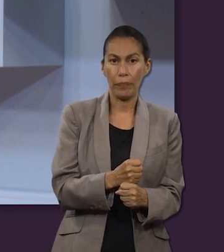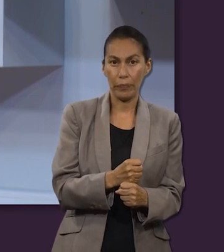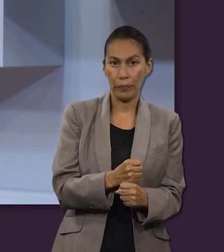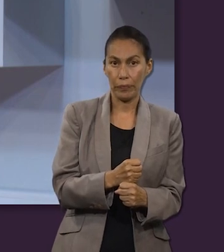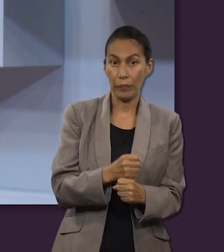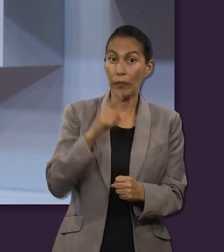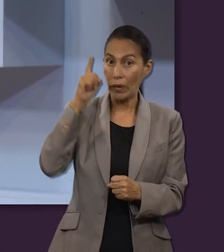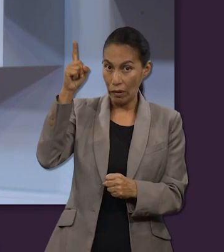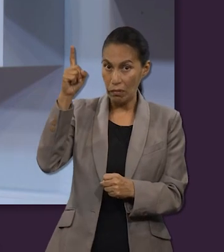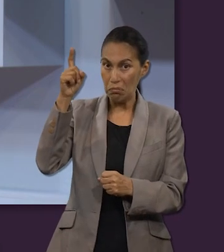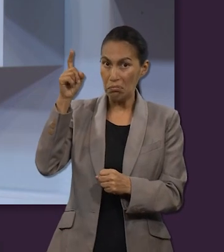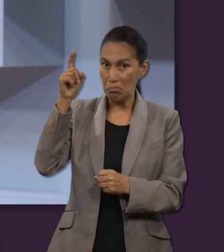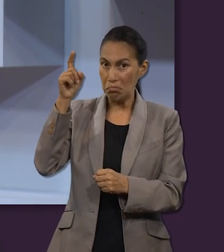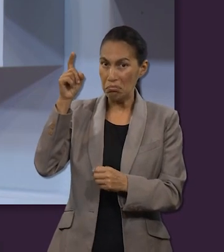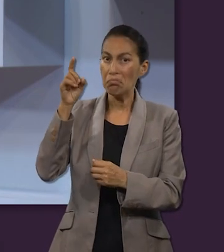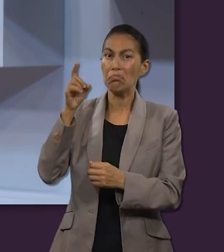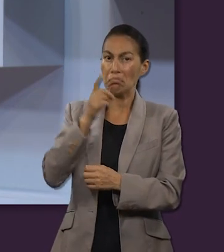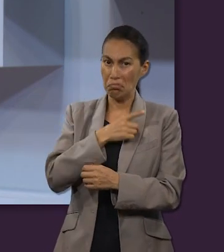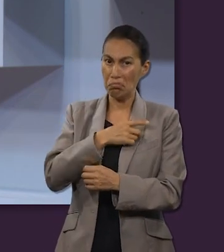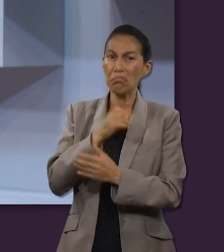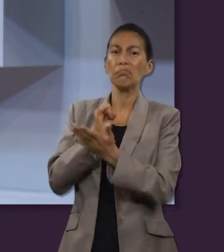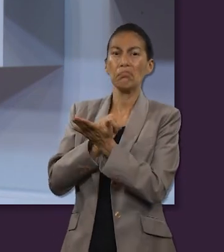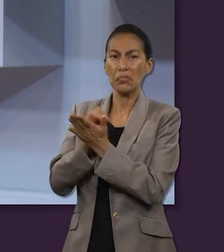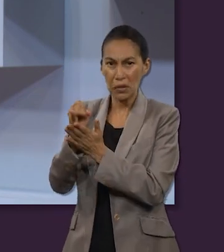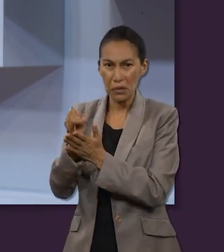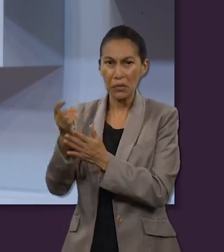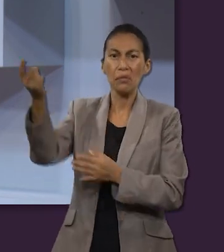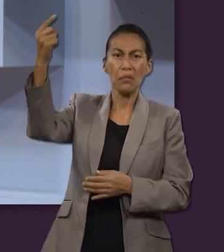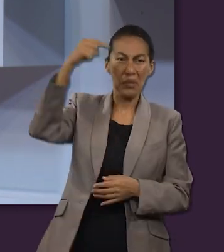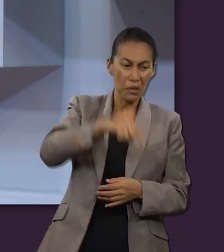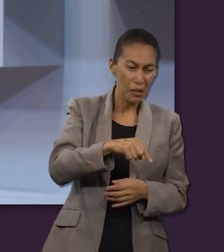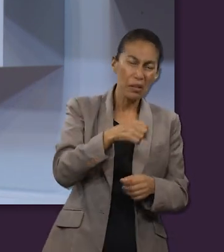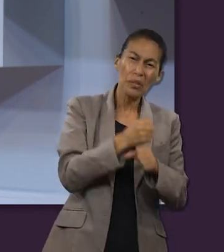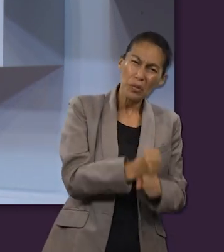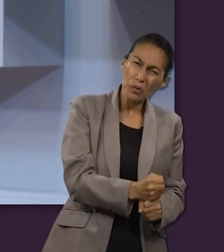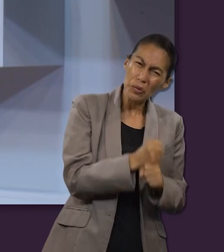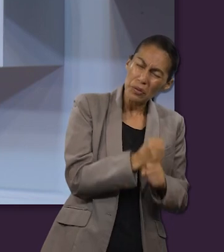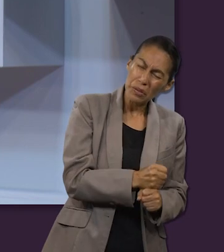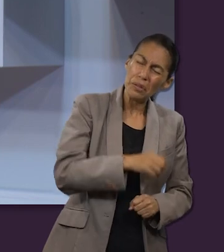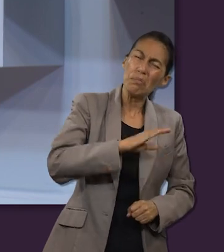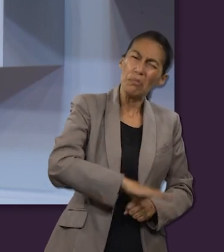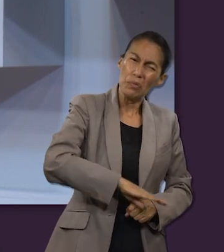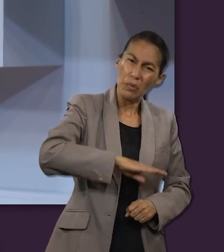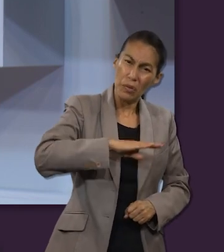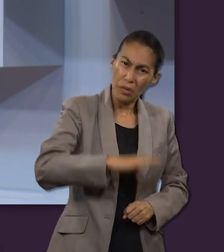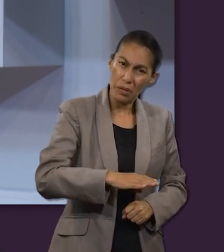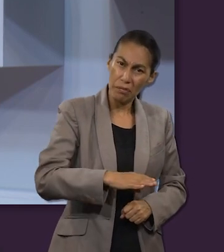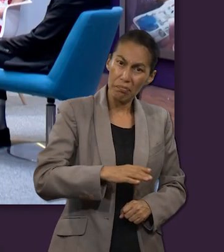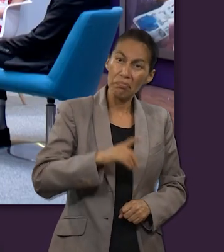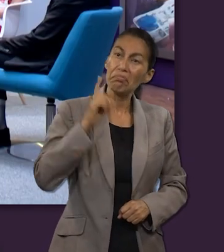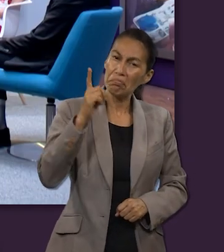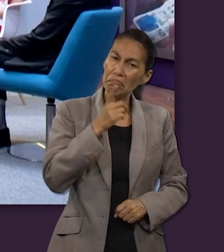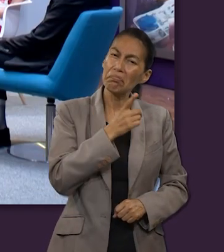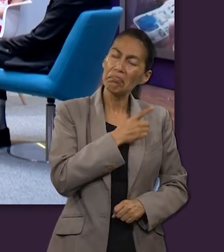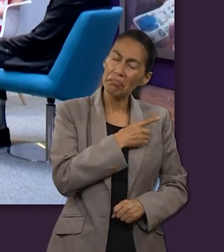porque él mismo había decidido quedarse allá a sufrir. Ahora, esos